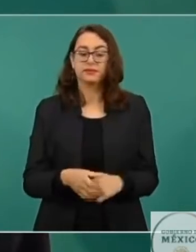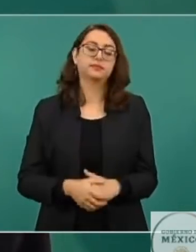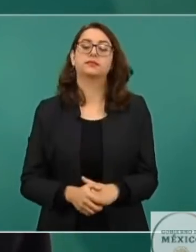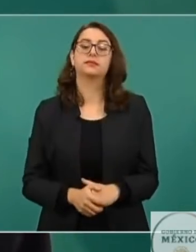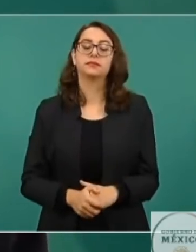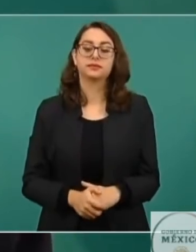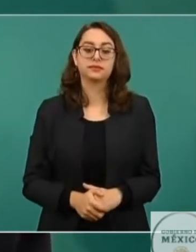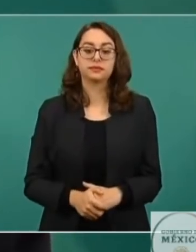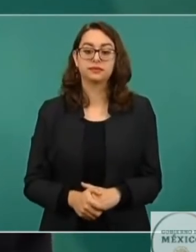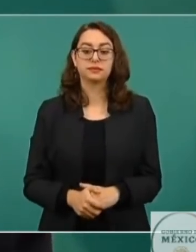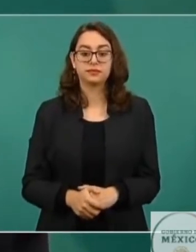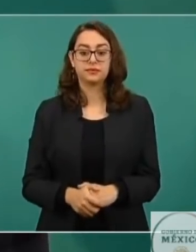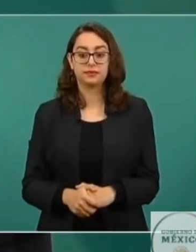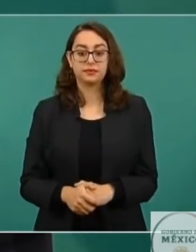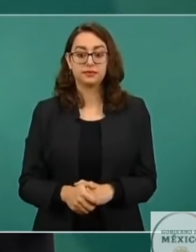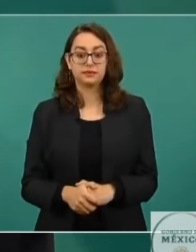No es para